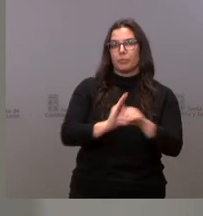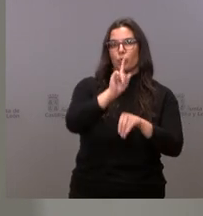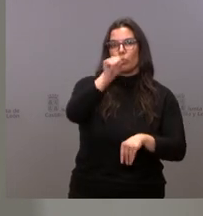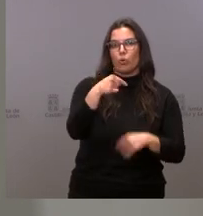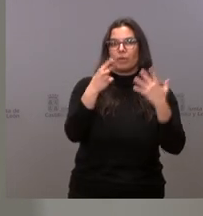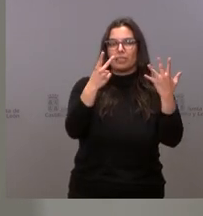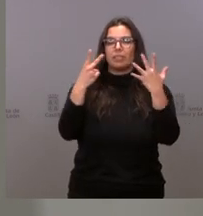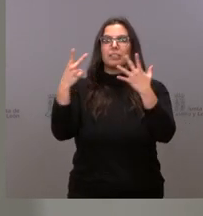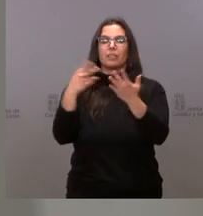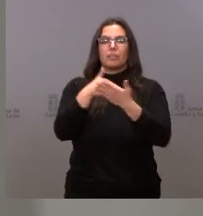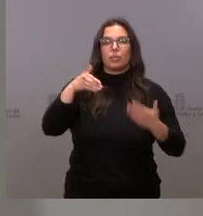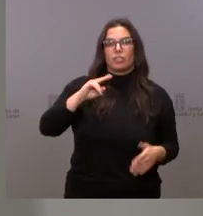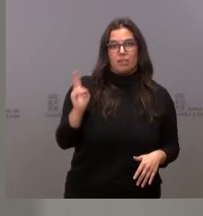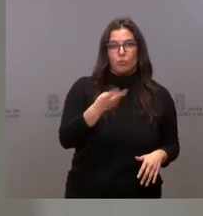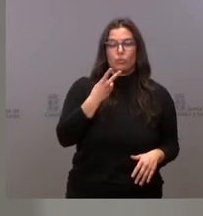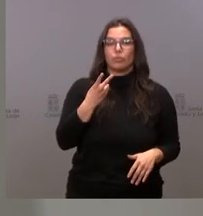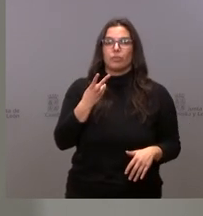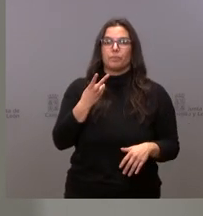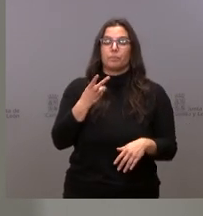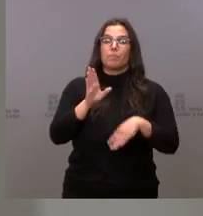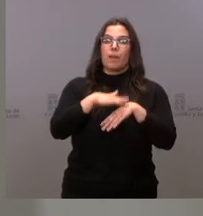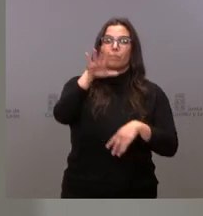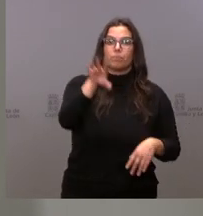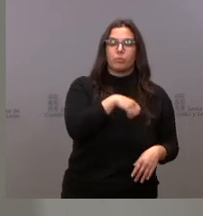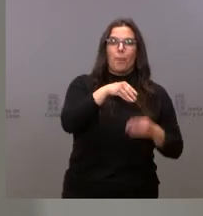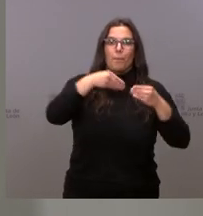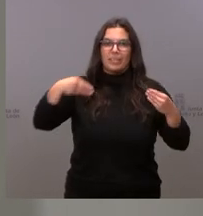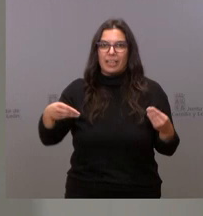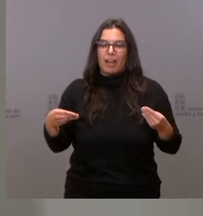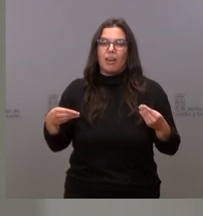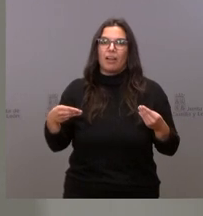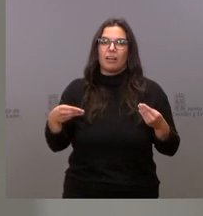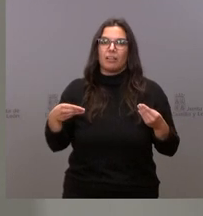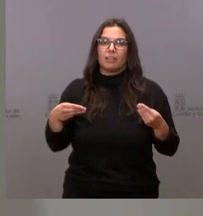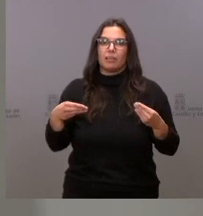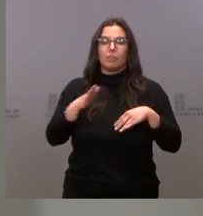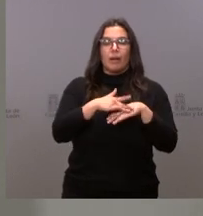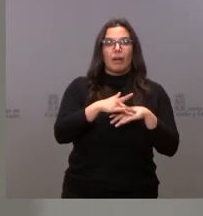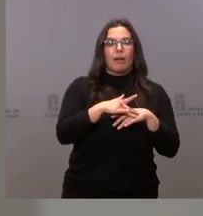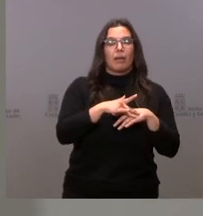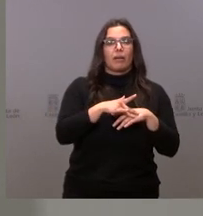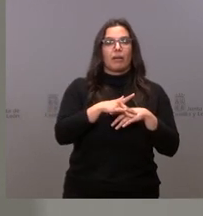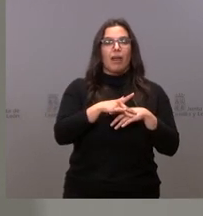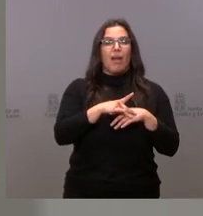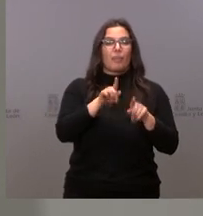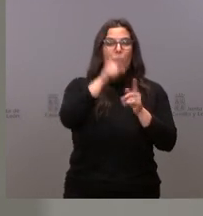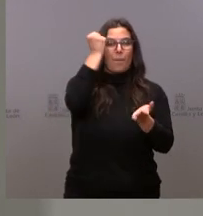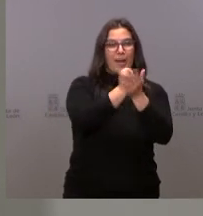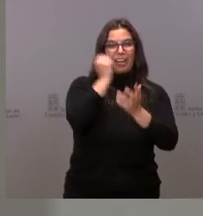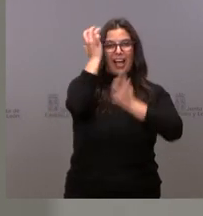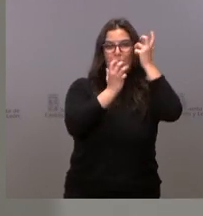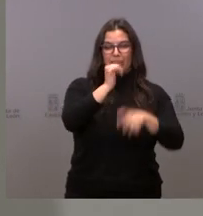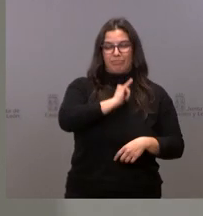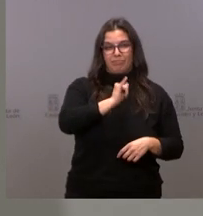,77 millones de euros para la adquisición de material para la identificación individual de animales de las especies